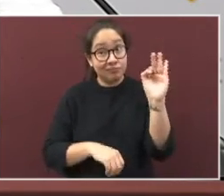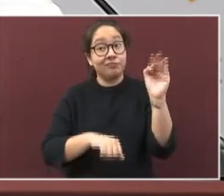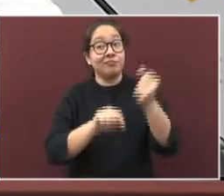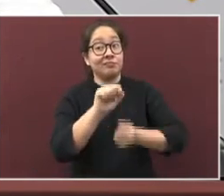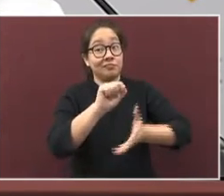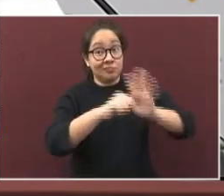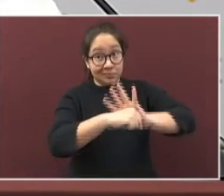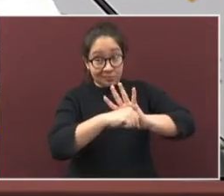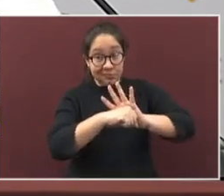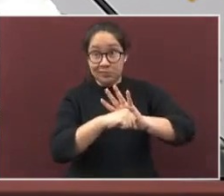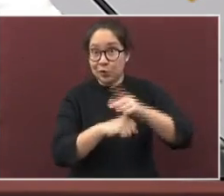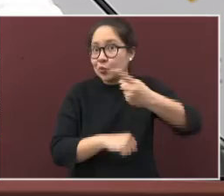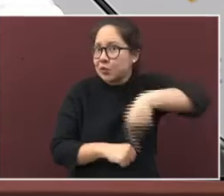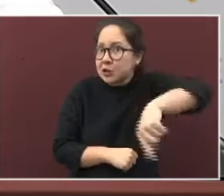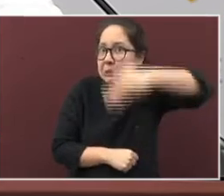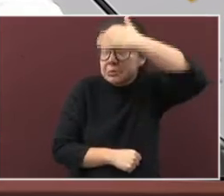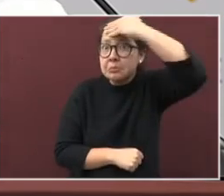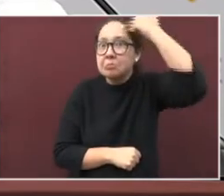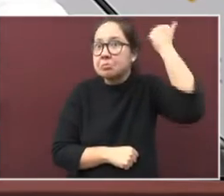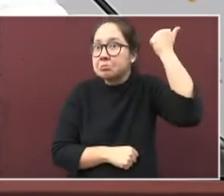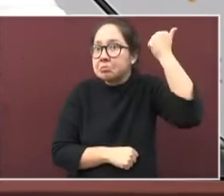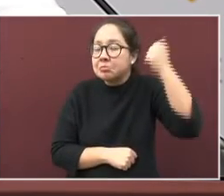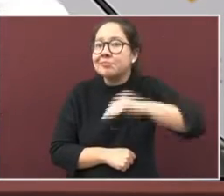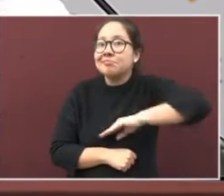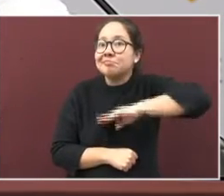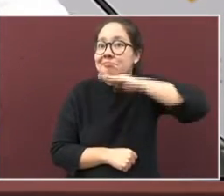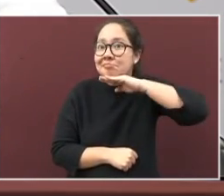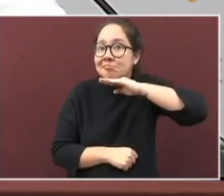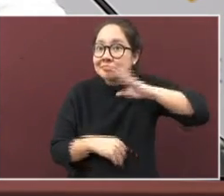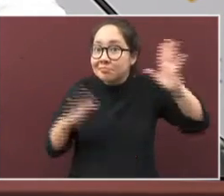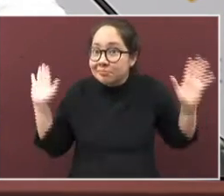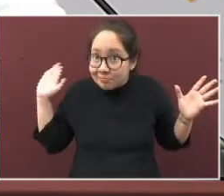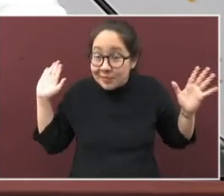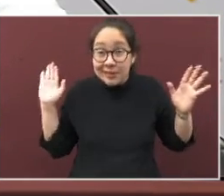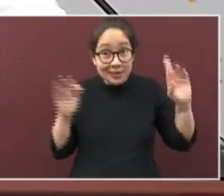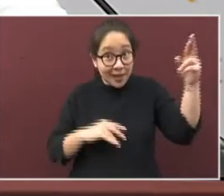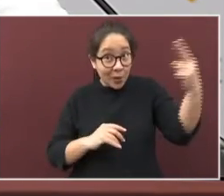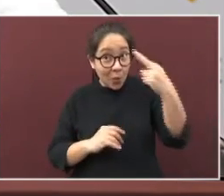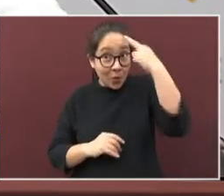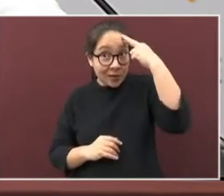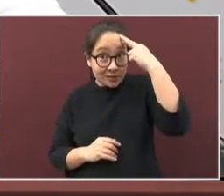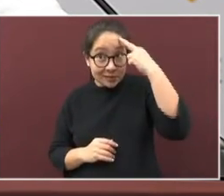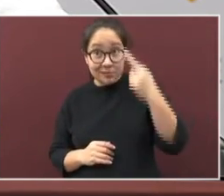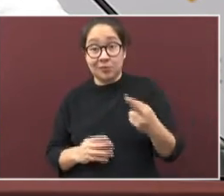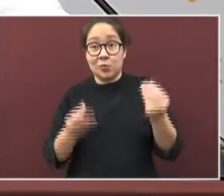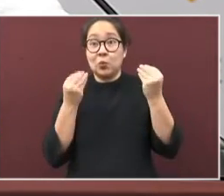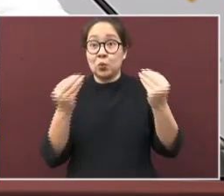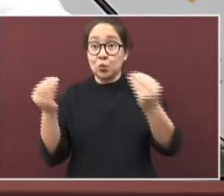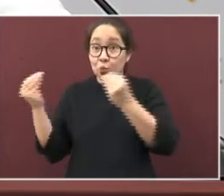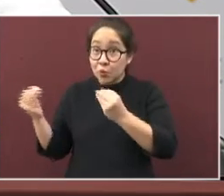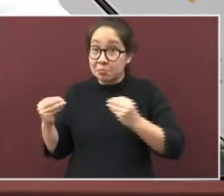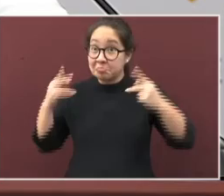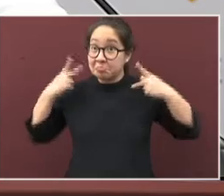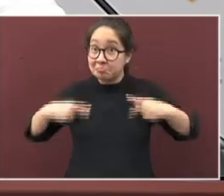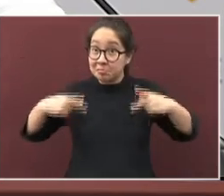y no lo saben. Porque recuerden que muchos, pero muchos casos son